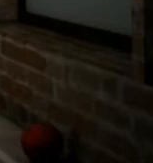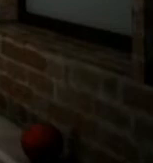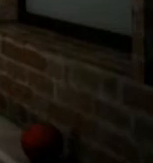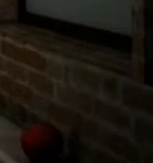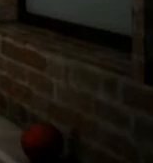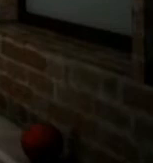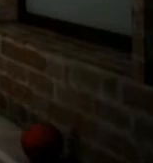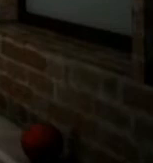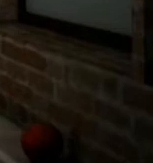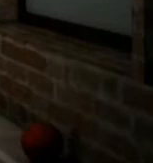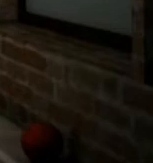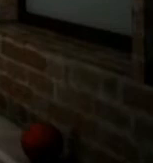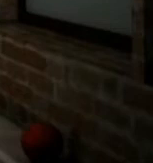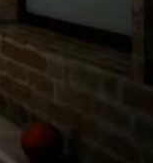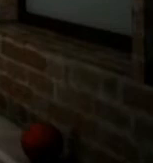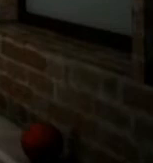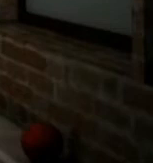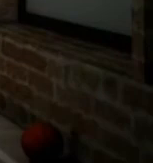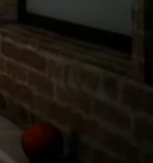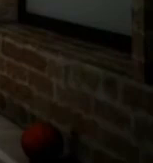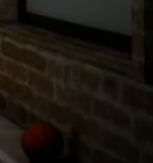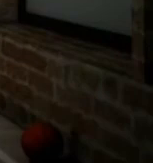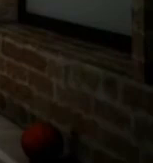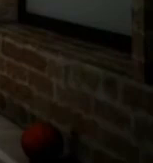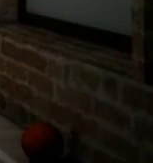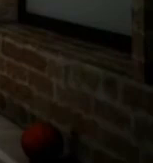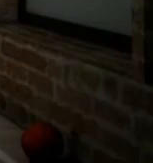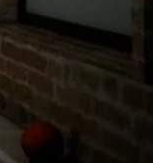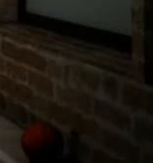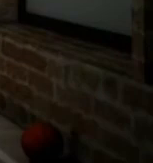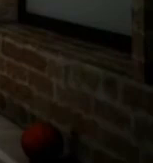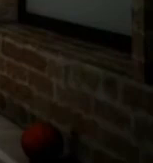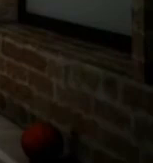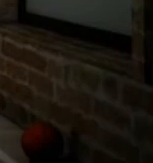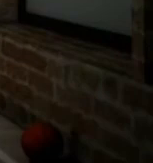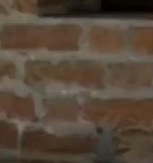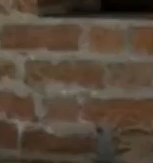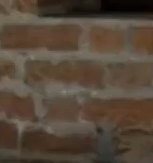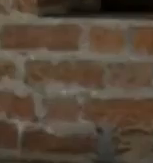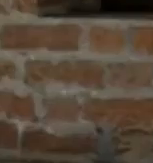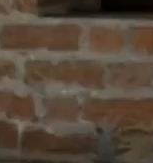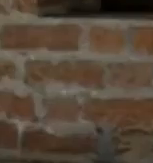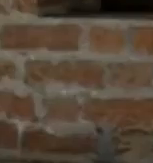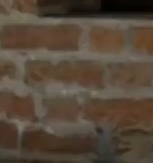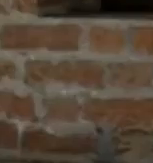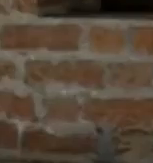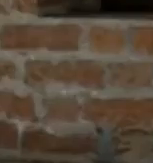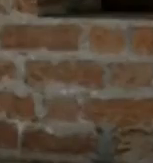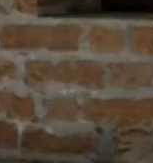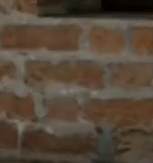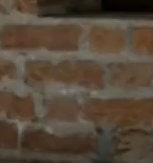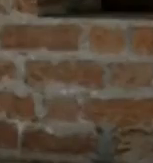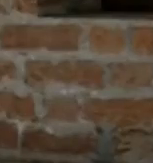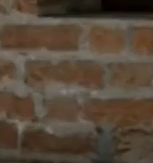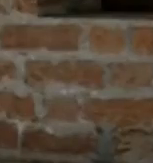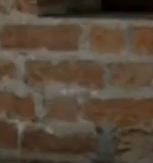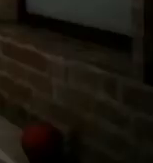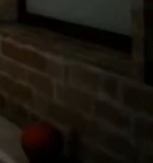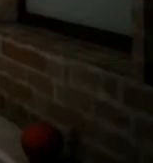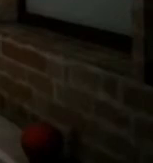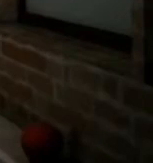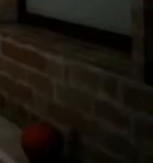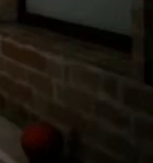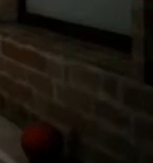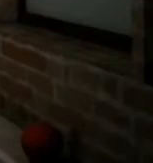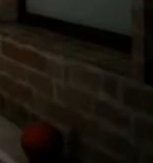Y listo. Eso es todo. Ahora te voy a mostrar cómo hacerlo desde el inicio. Vamos a hacerlo despacio. Primero, el número uno.